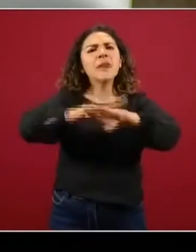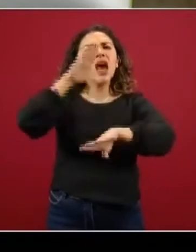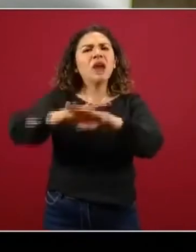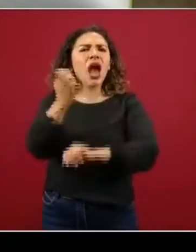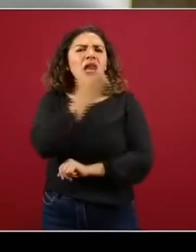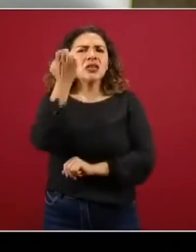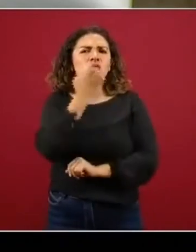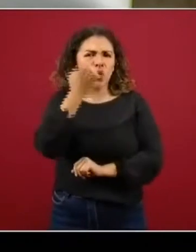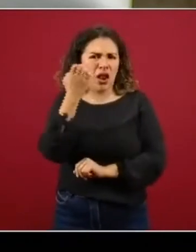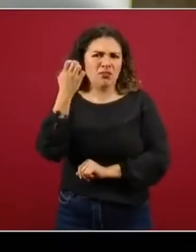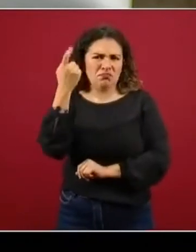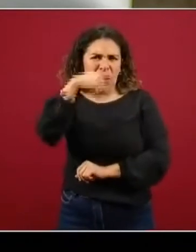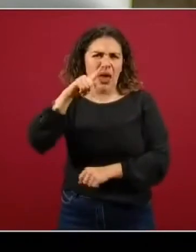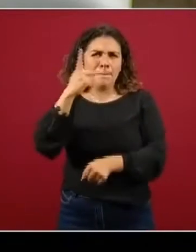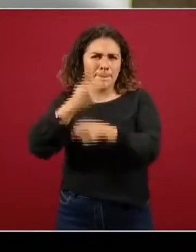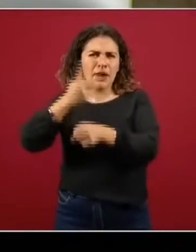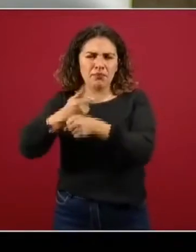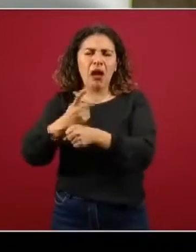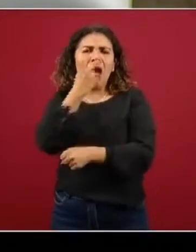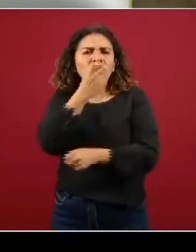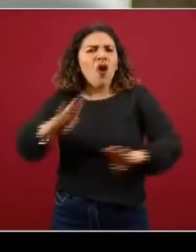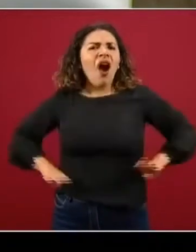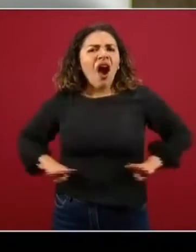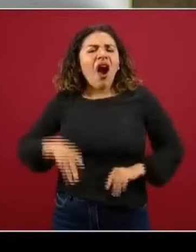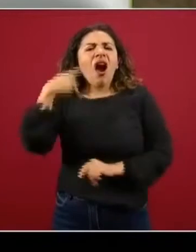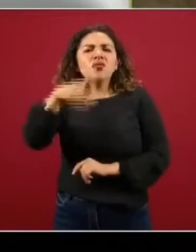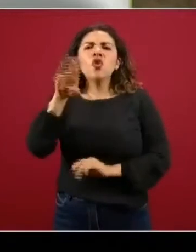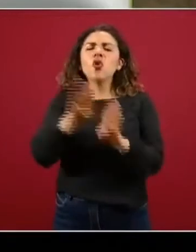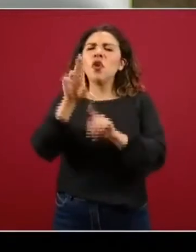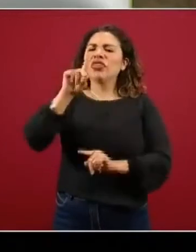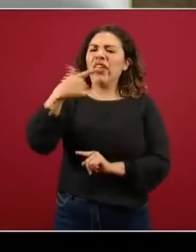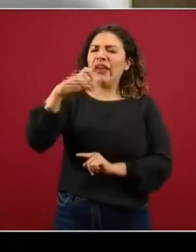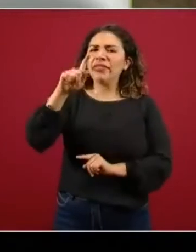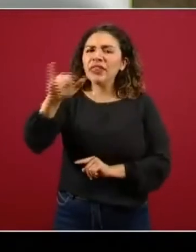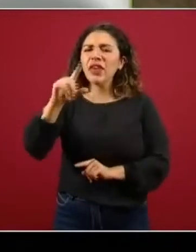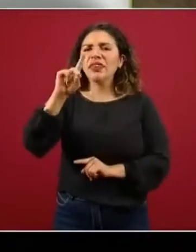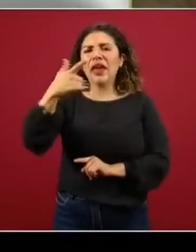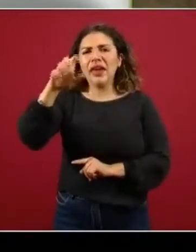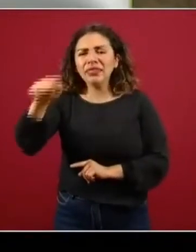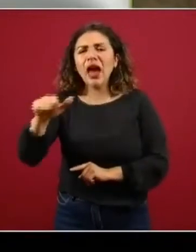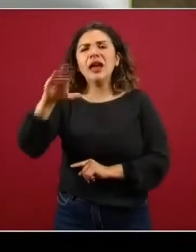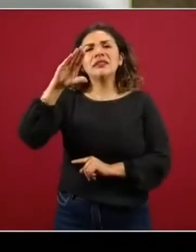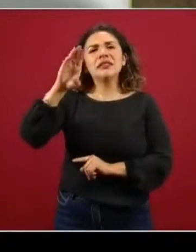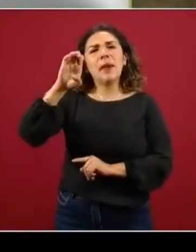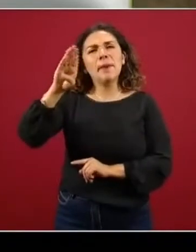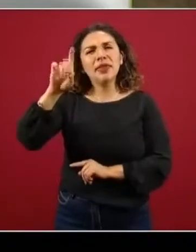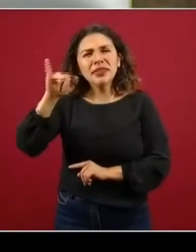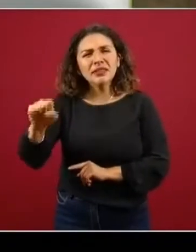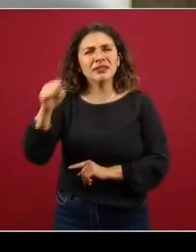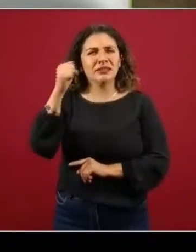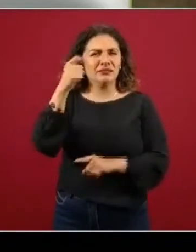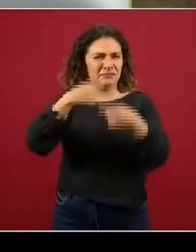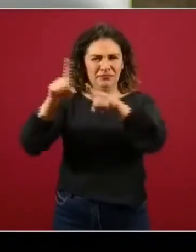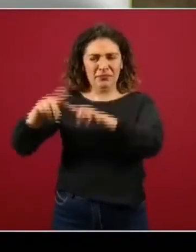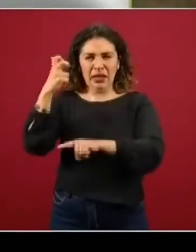media superior ¿qué pasa al respecto? que pertenecen a lo que es de JETI de JETA los CEBETI CEBETAS a nivel nacional igual